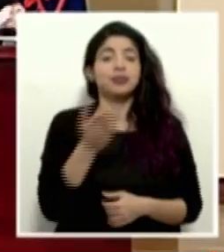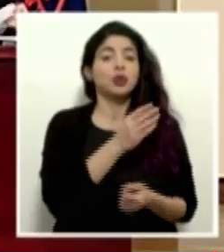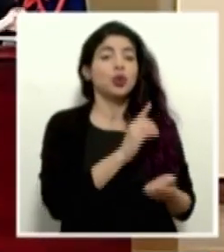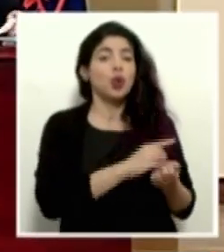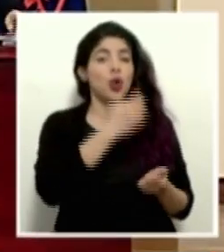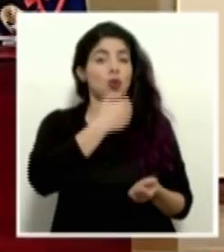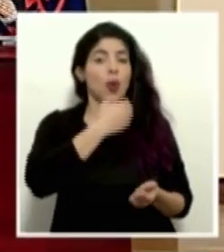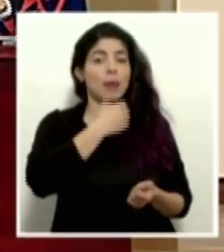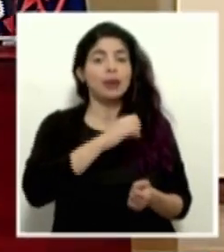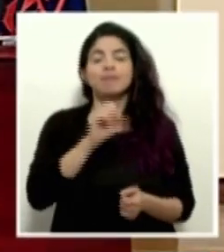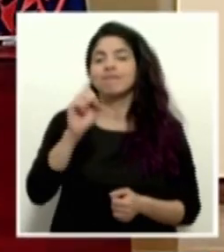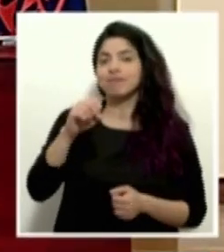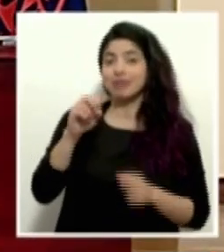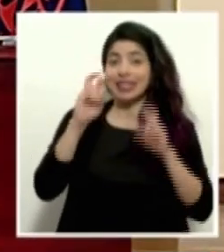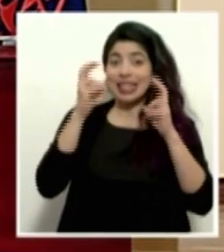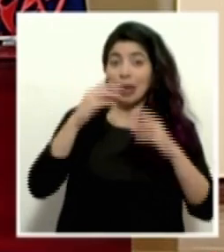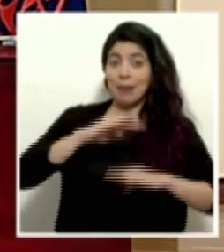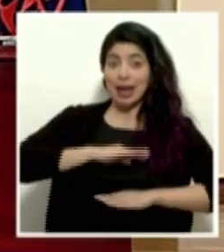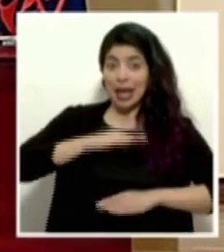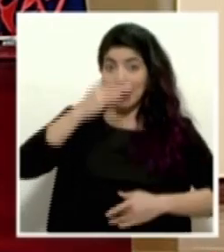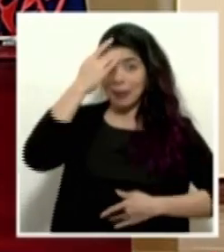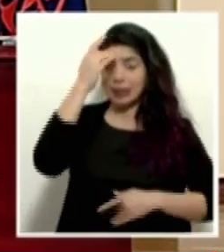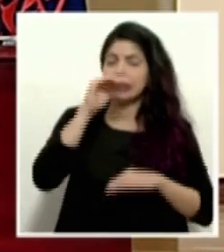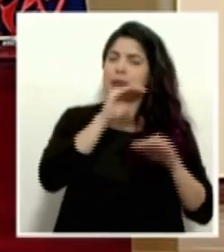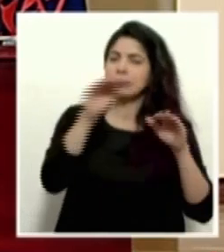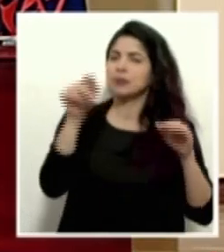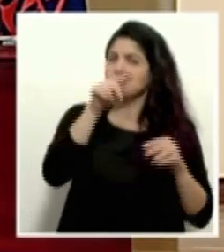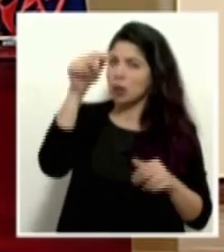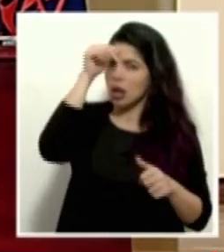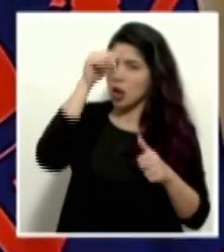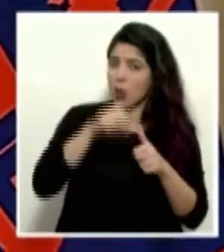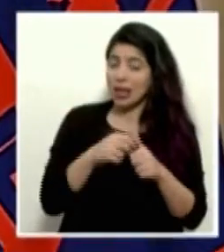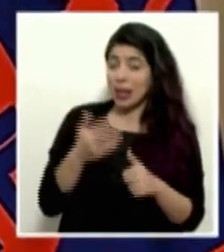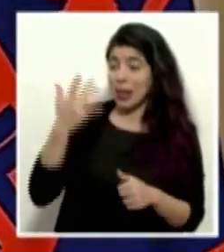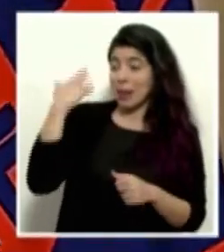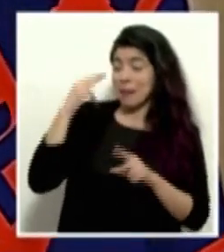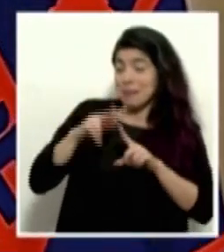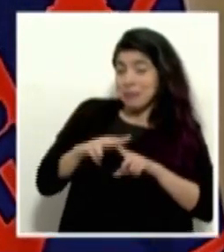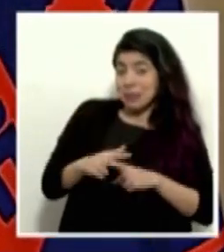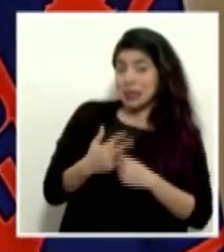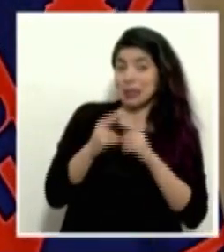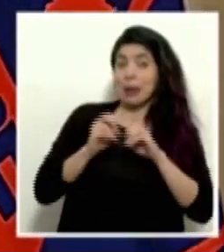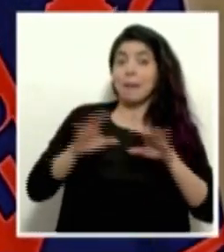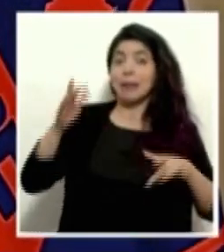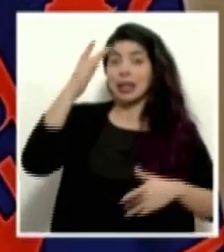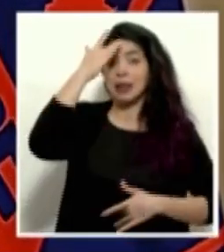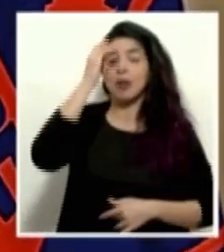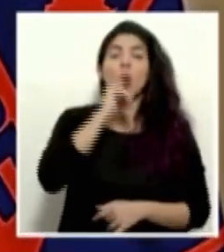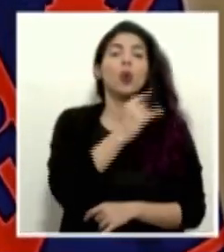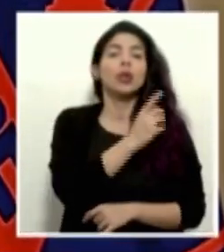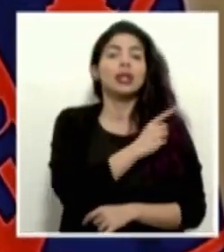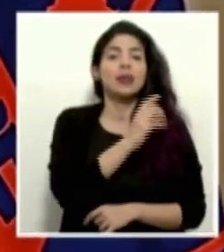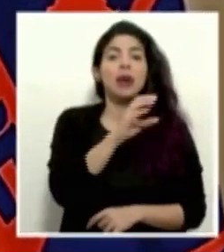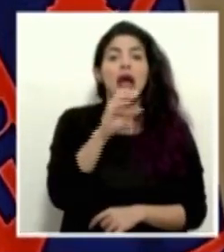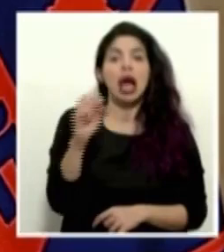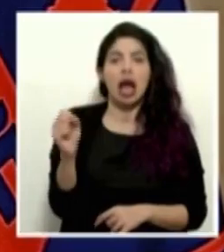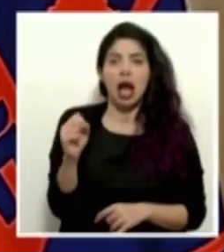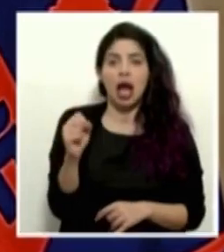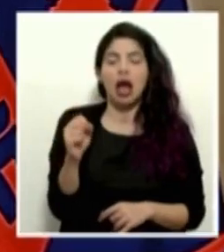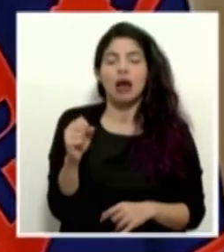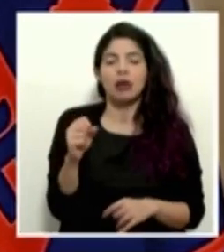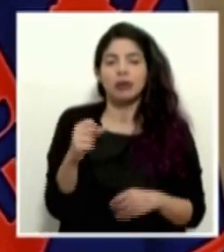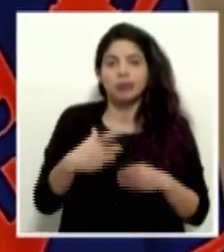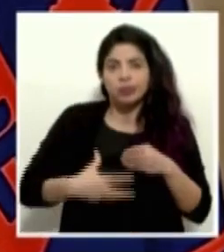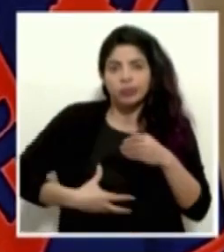Sí, con el tema de las incapacidades. Recordemos que al puro inicio de esta pandemia, la Junta Directiva de la Caja amplió